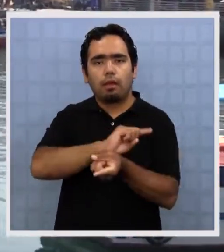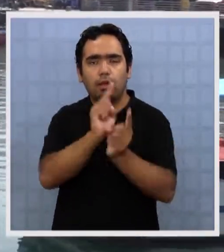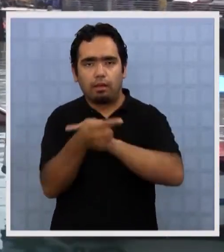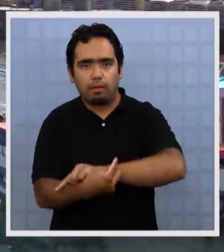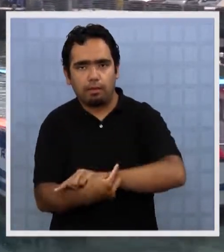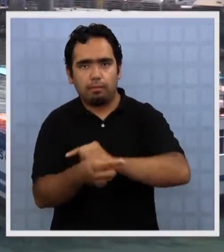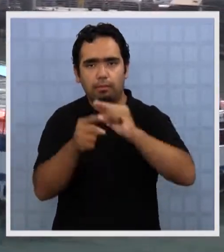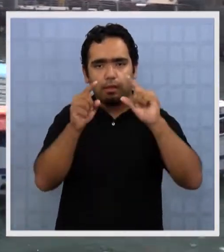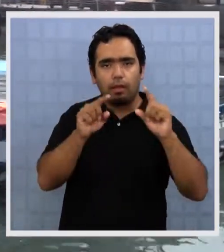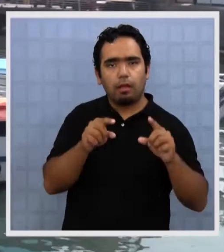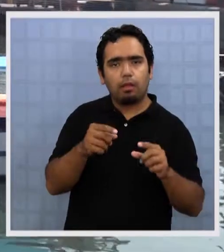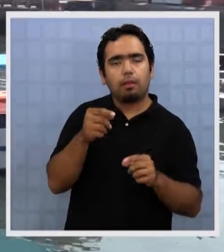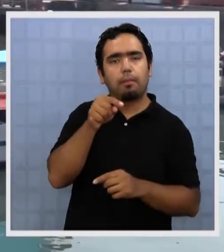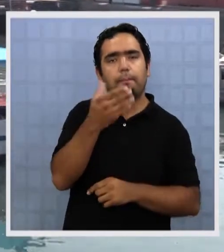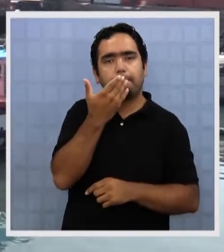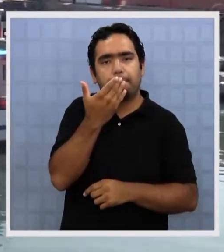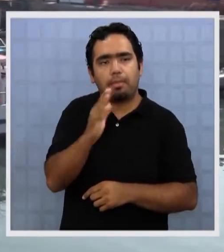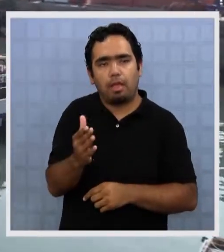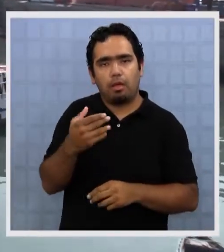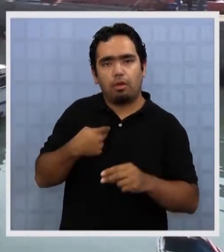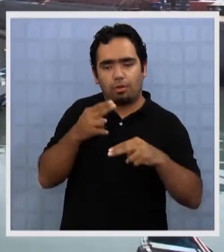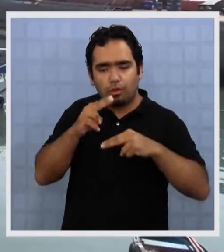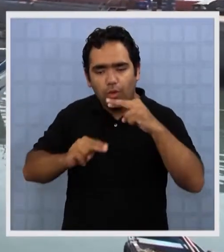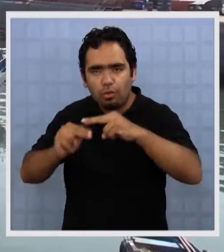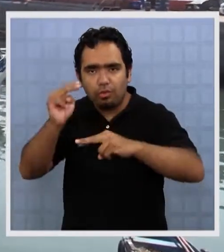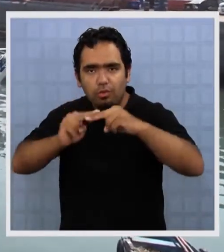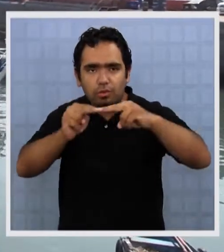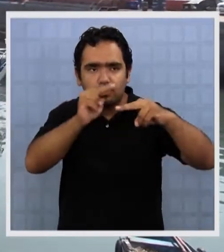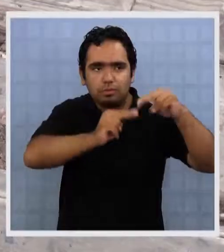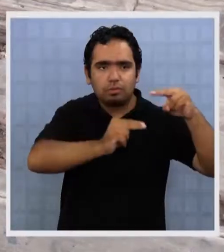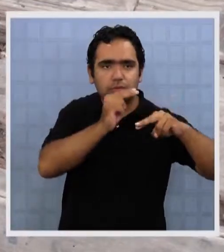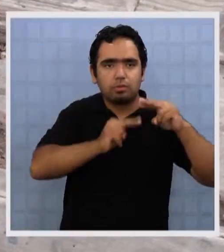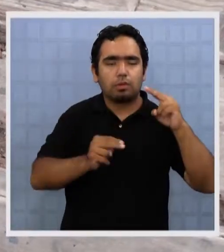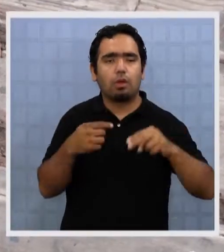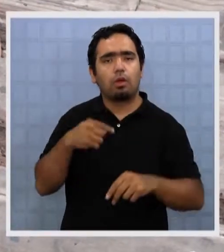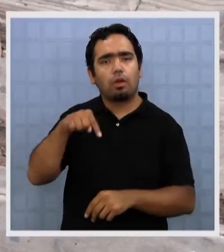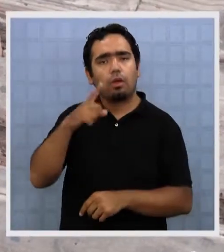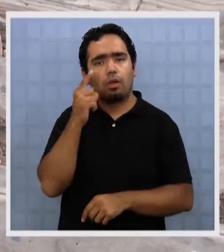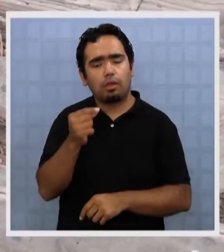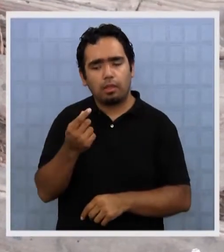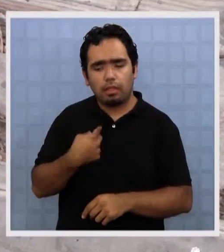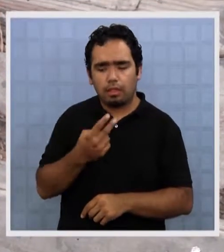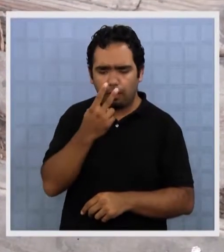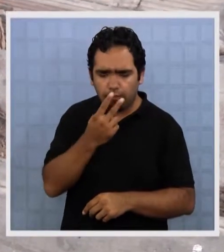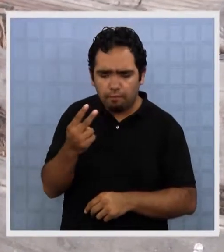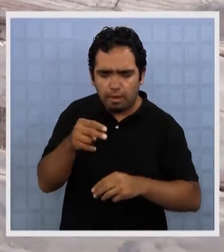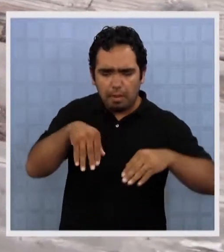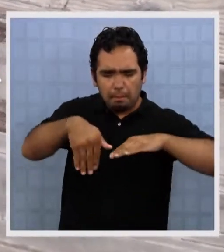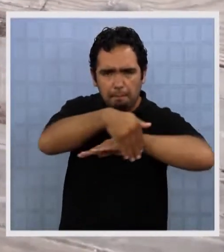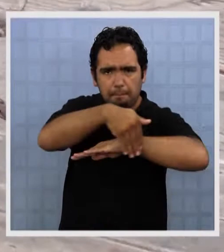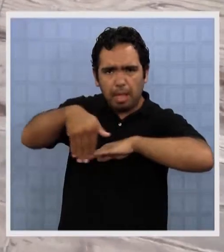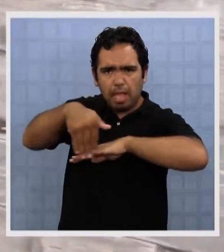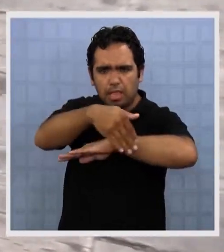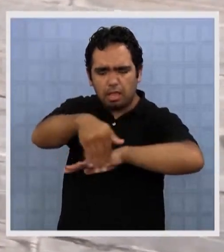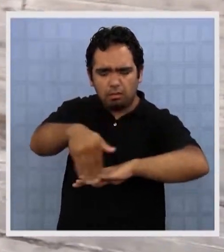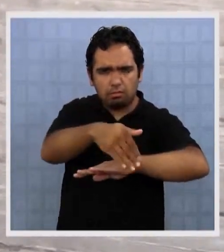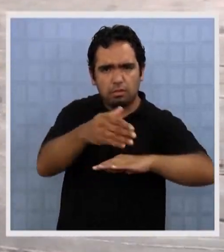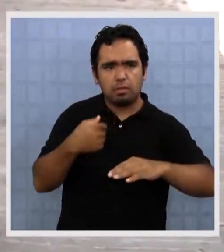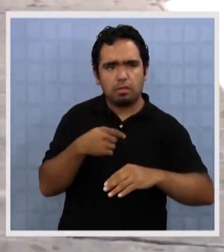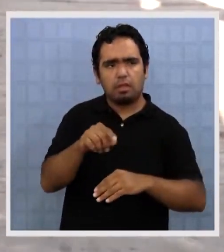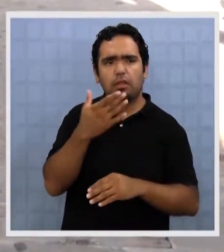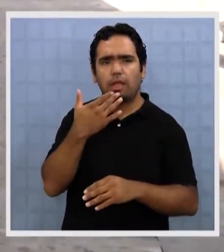revertir la baja de turistas en el Muelle Prat es mejorar el estado de su infraestructura. Hoy se vuelven imperativos renovar la madera del piso,